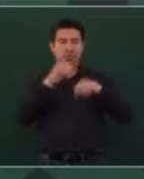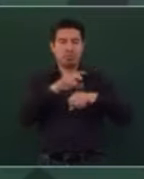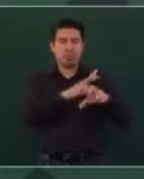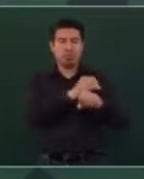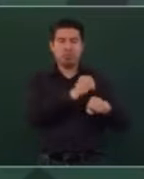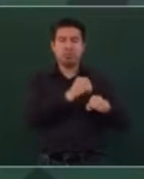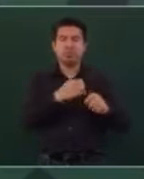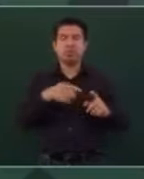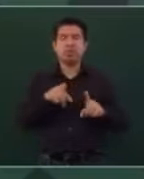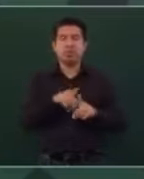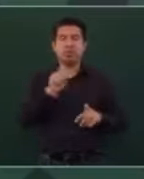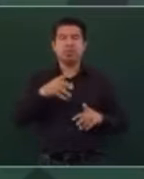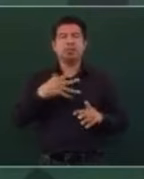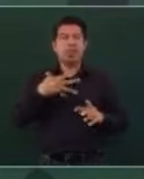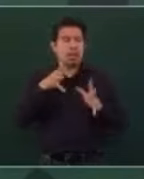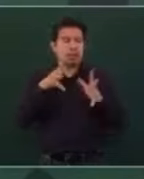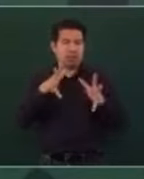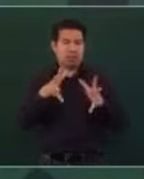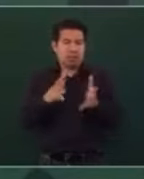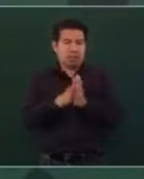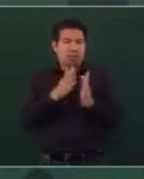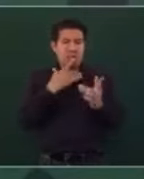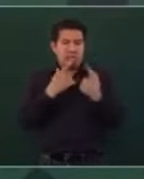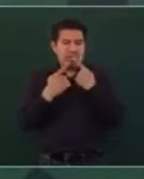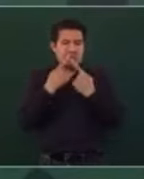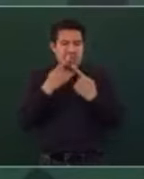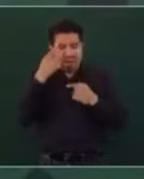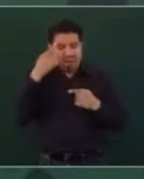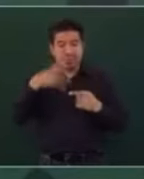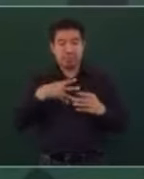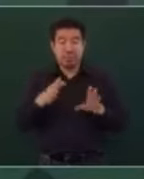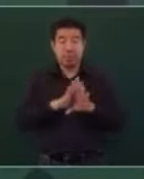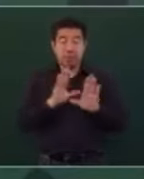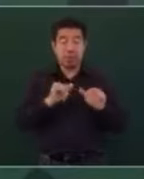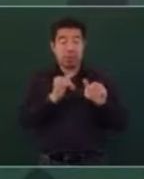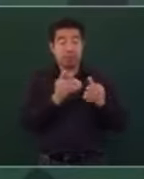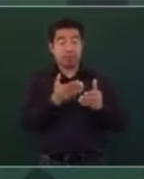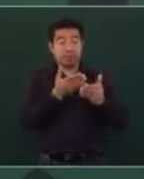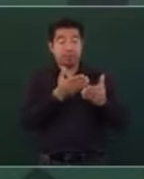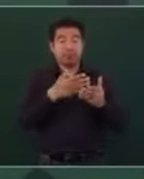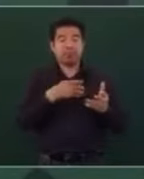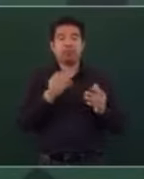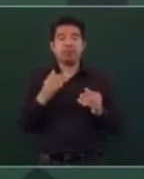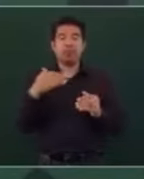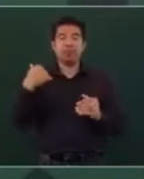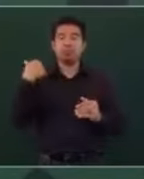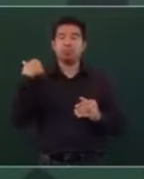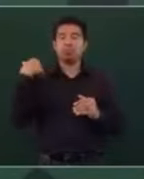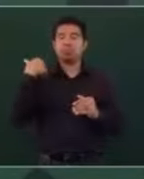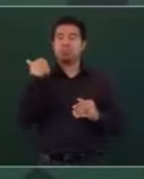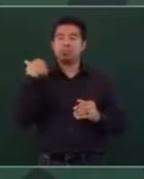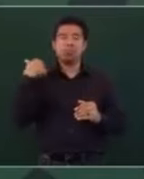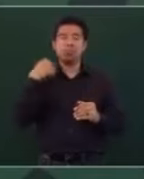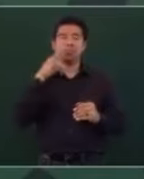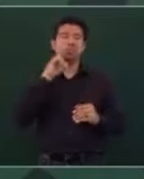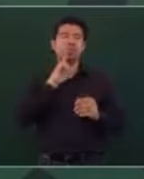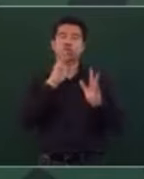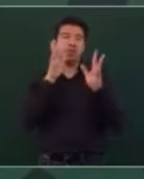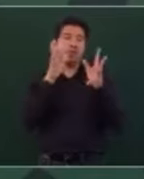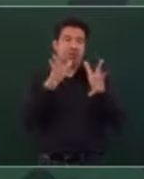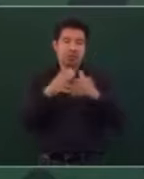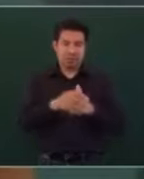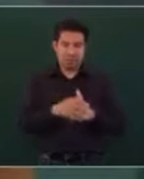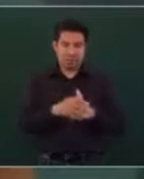ponen a discutir que si solamente se tienen espacios para el modelaje. Entonces, en ese